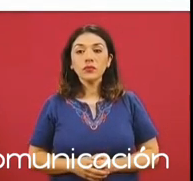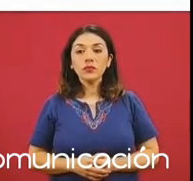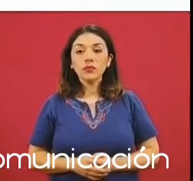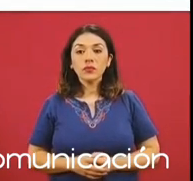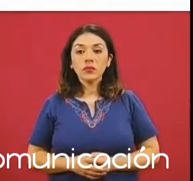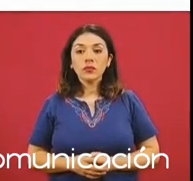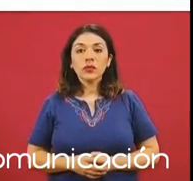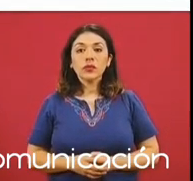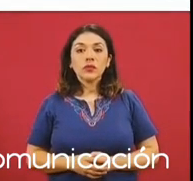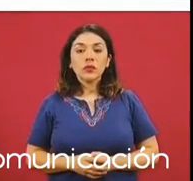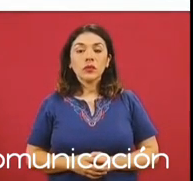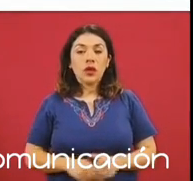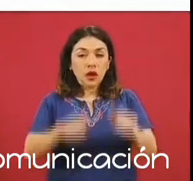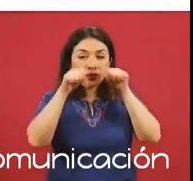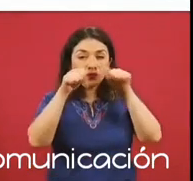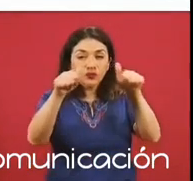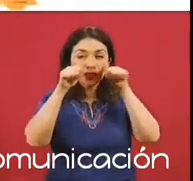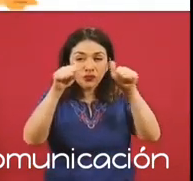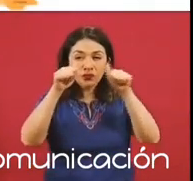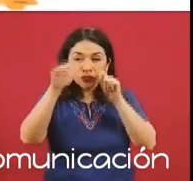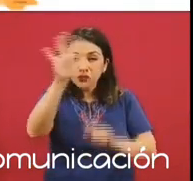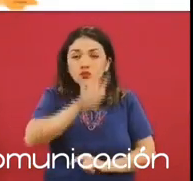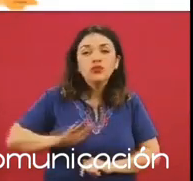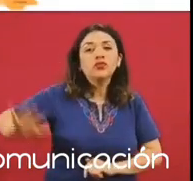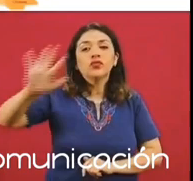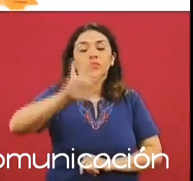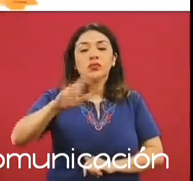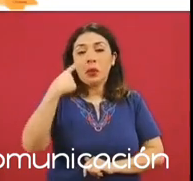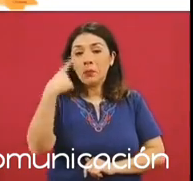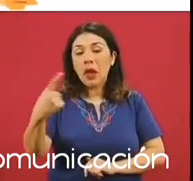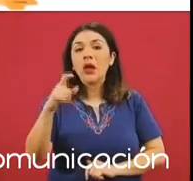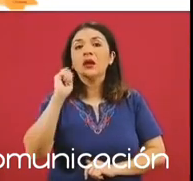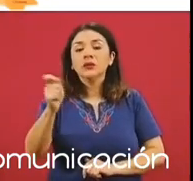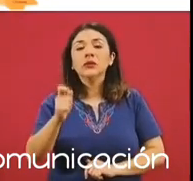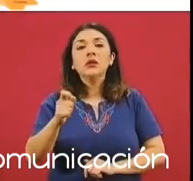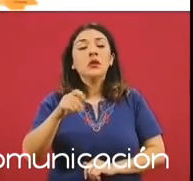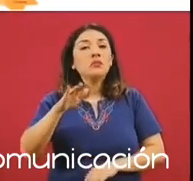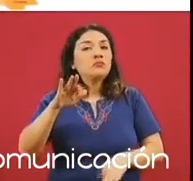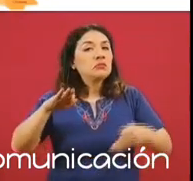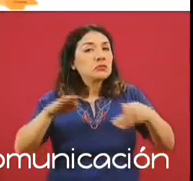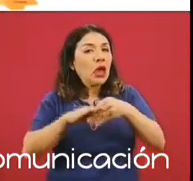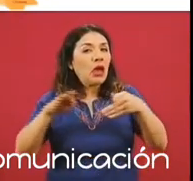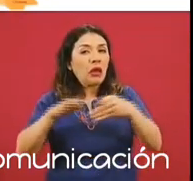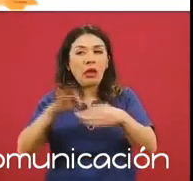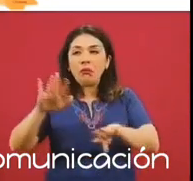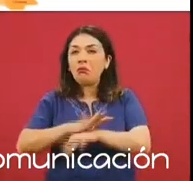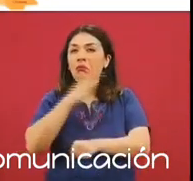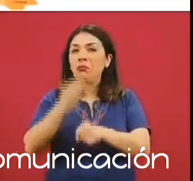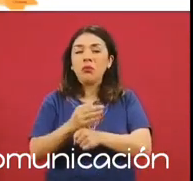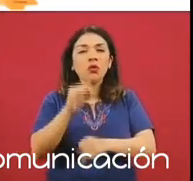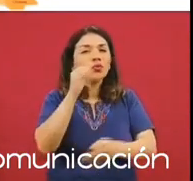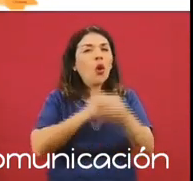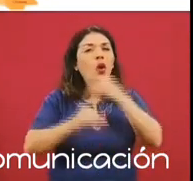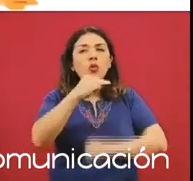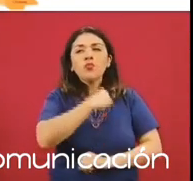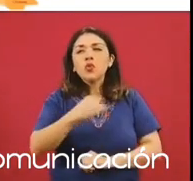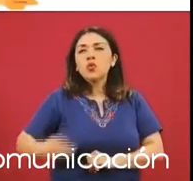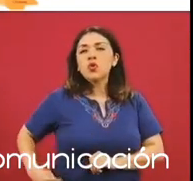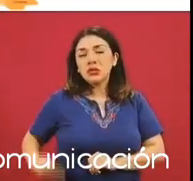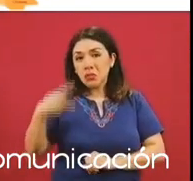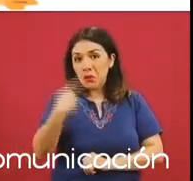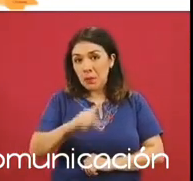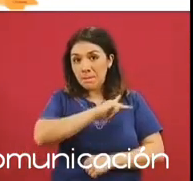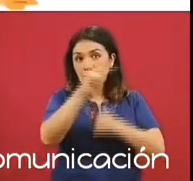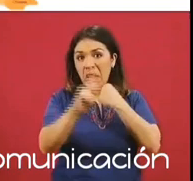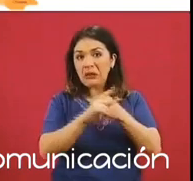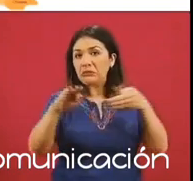La cobertura territorial. Mencionar que estamos prácticamente en todos los municipios del país,